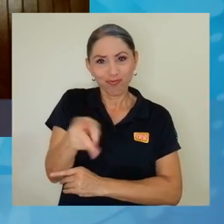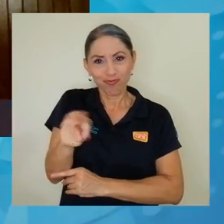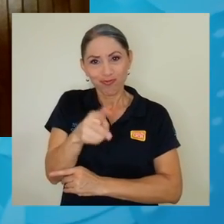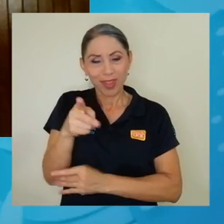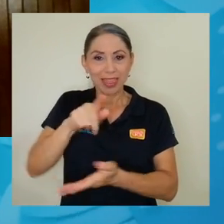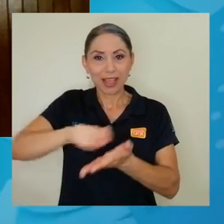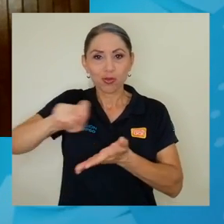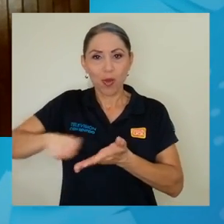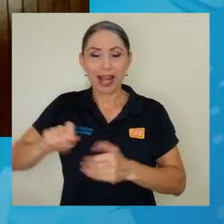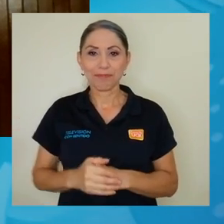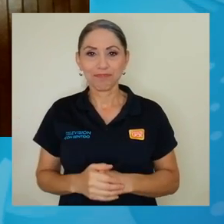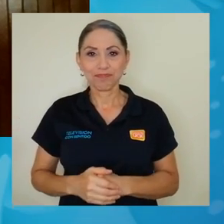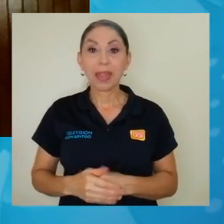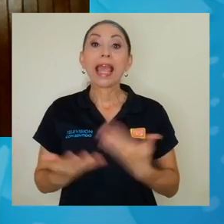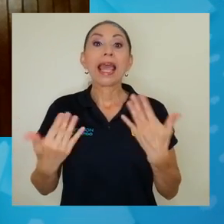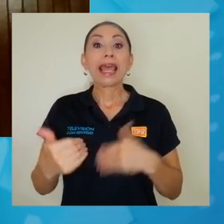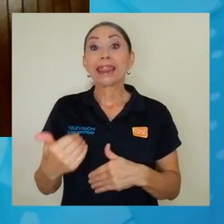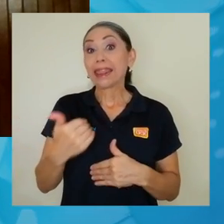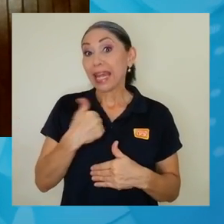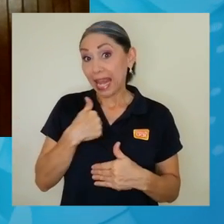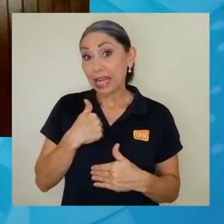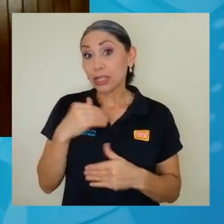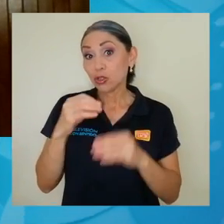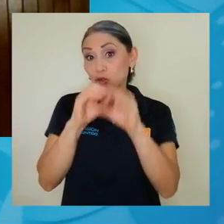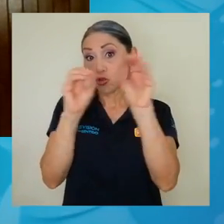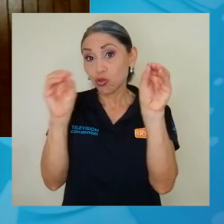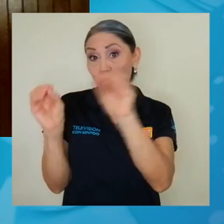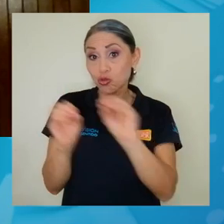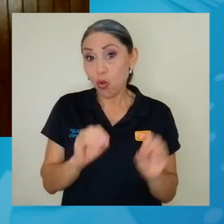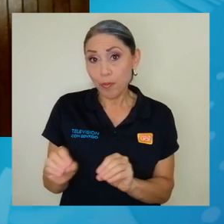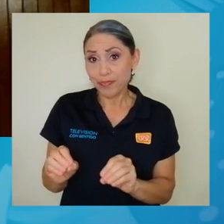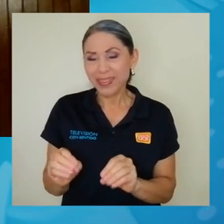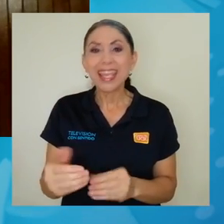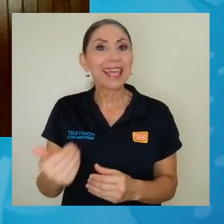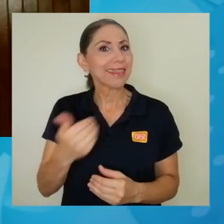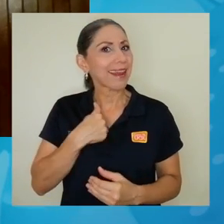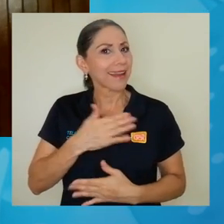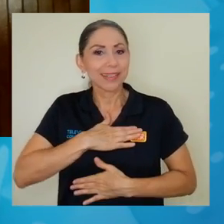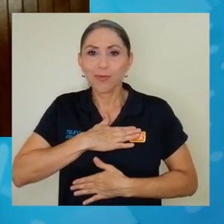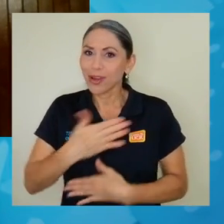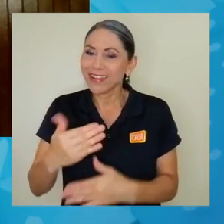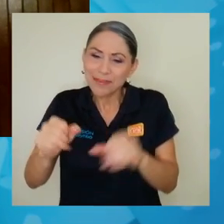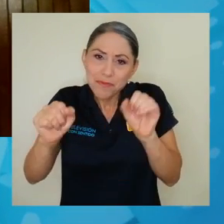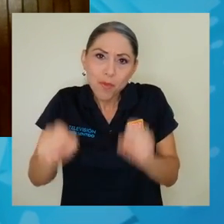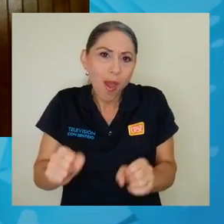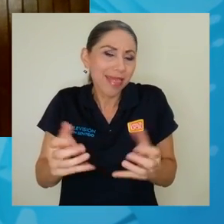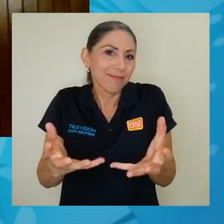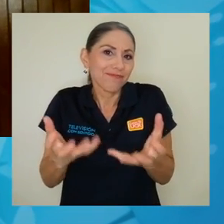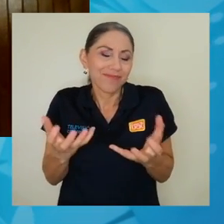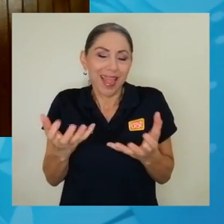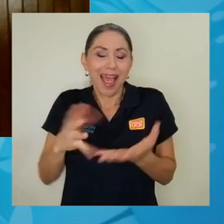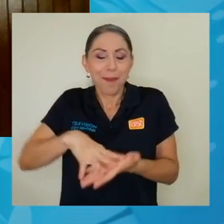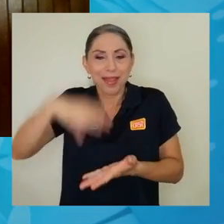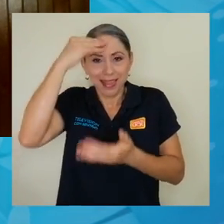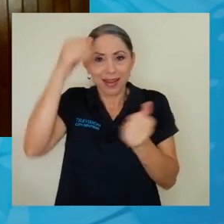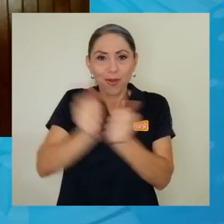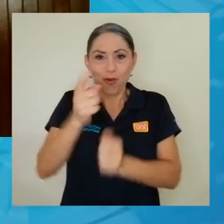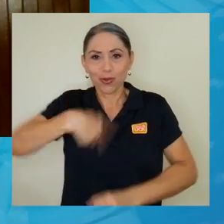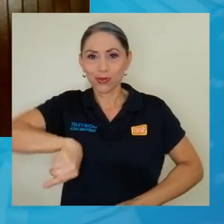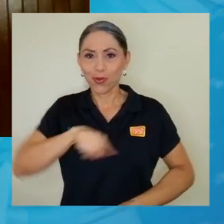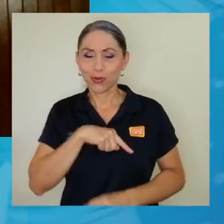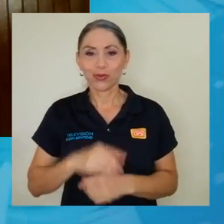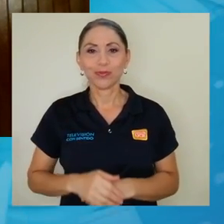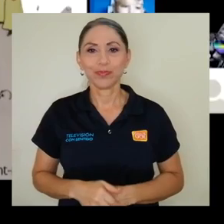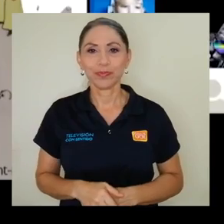estarlo cursando, tener una cuenta de Zoom y pues tener toda la disponibilidad y ganas de poder aprender astronomía con